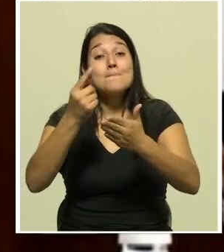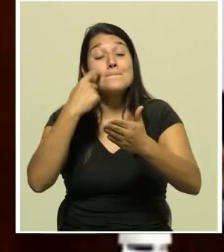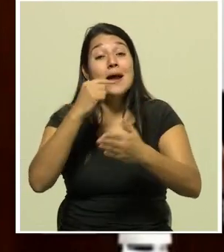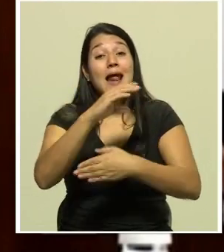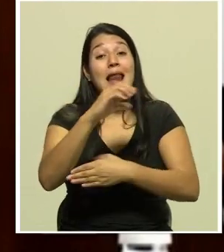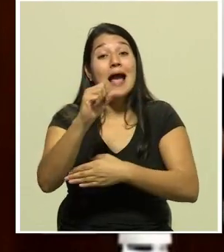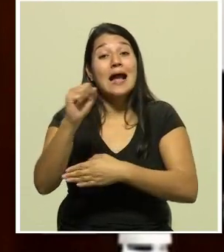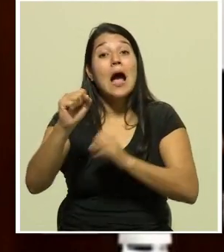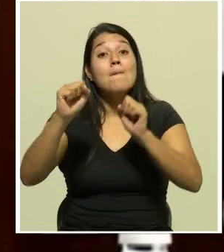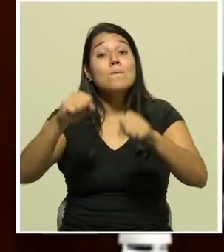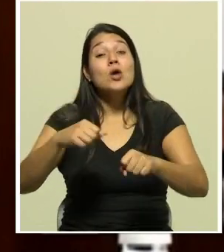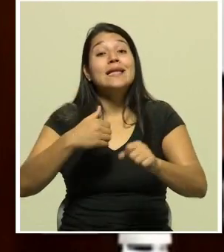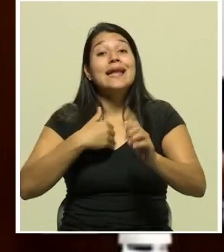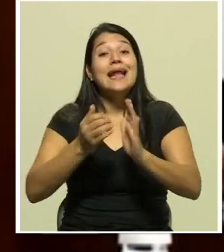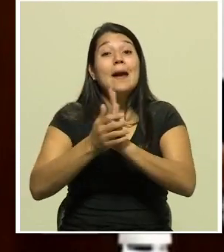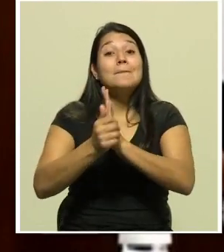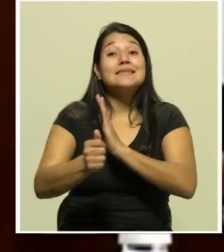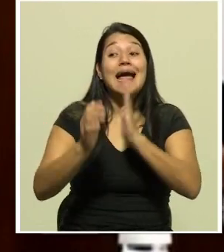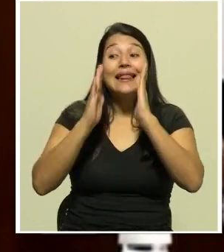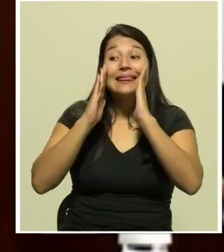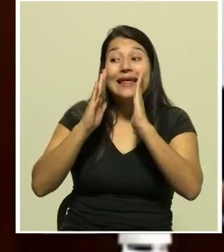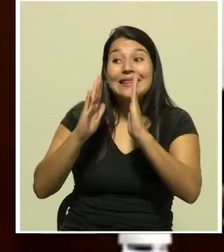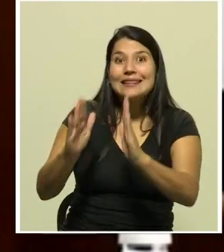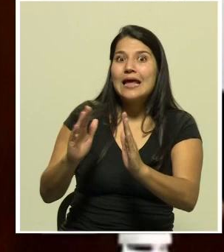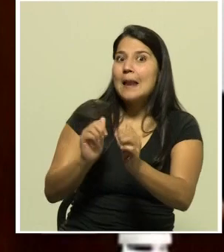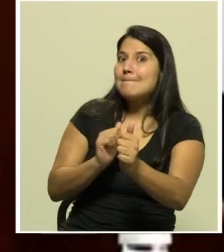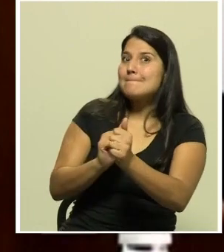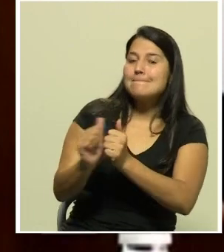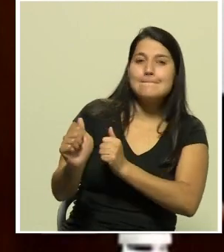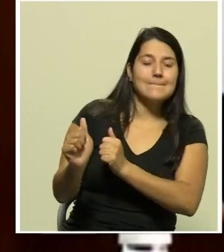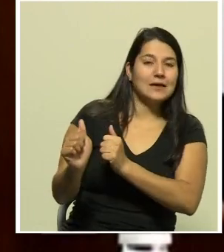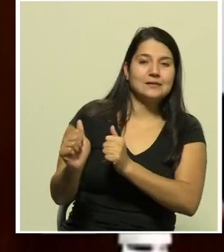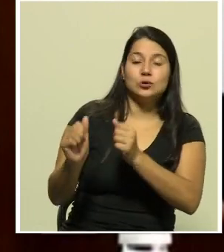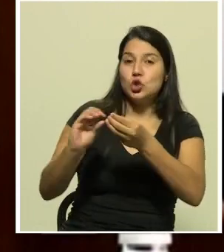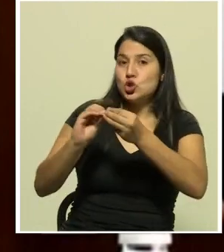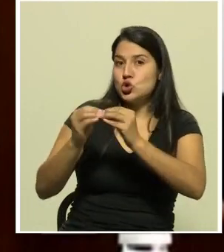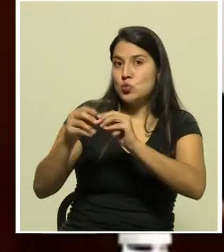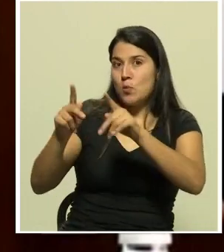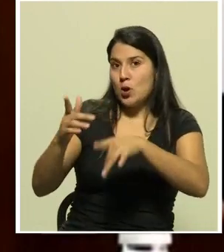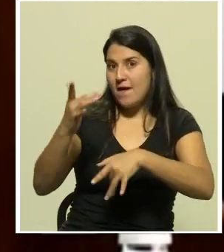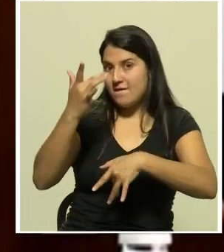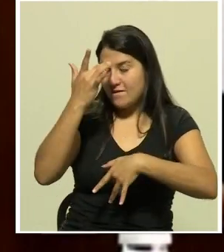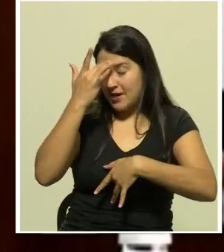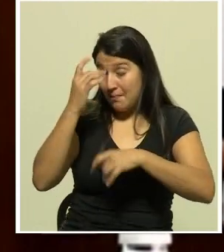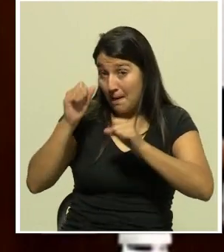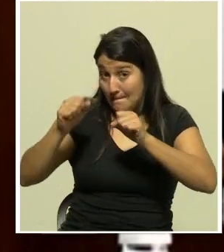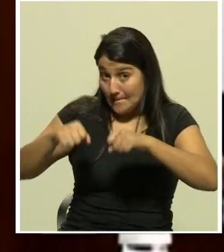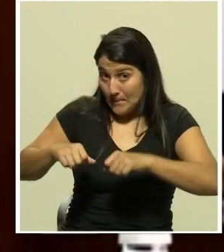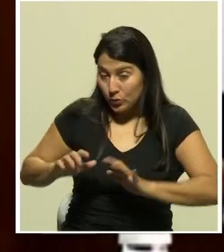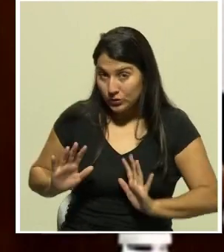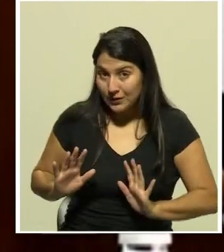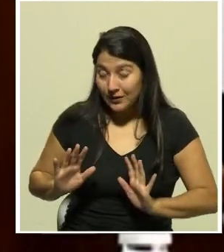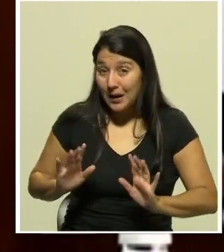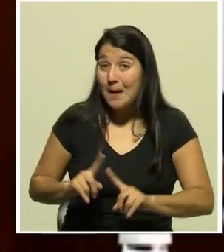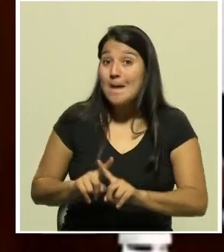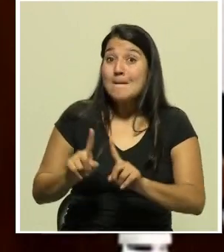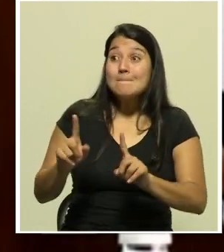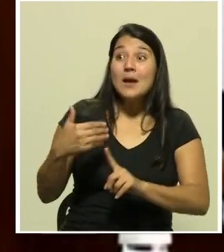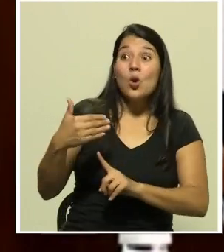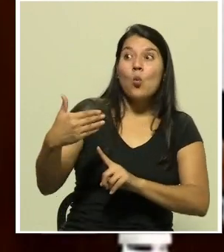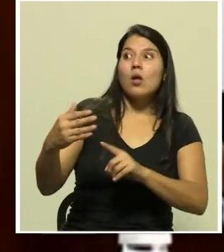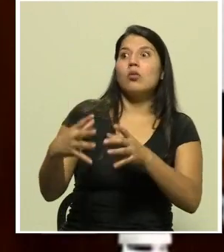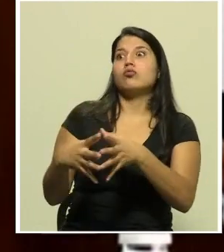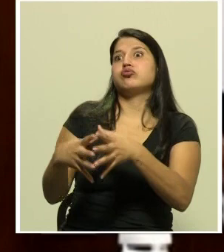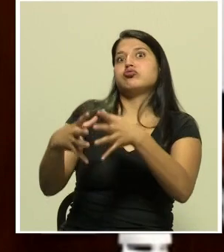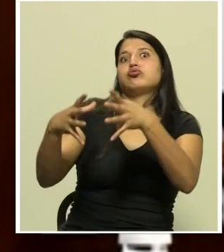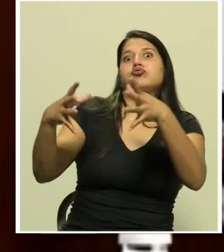mayor cantidad de pacientes posibles pero cuando esto se vuelve exponencial como sucedió